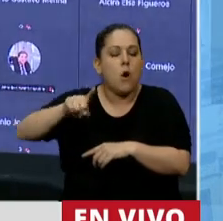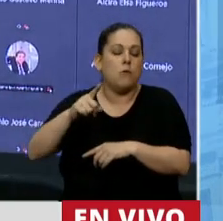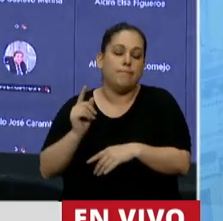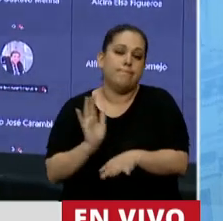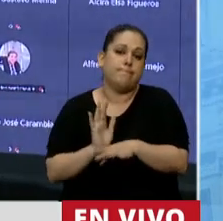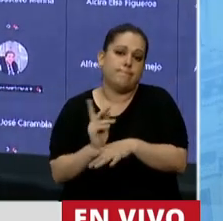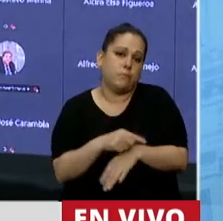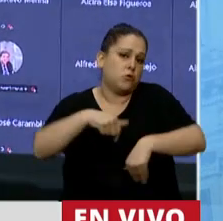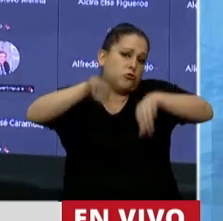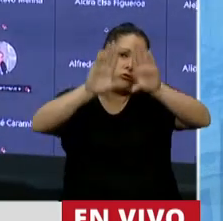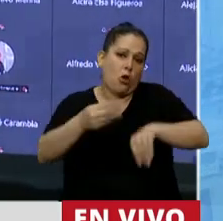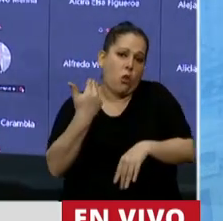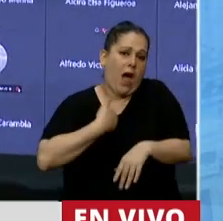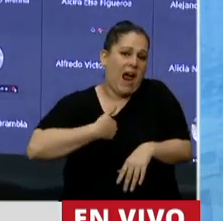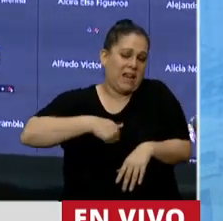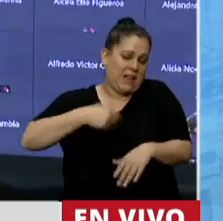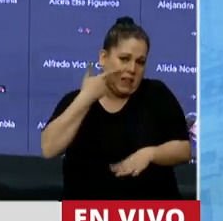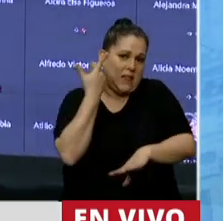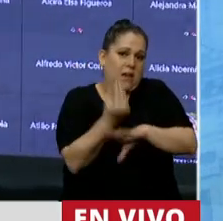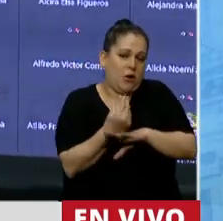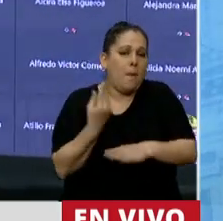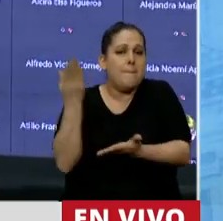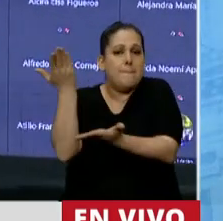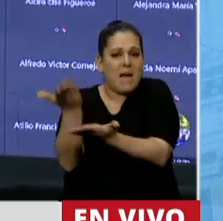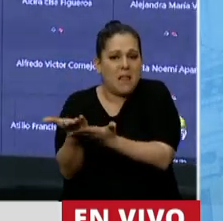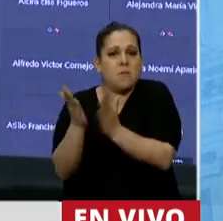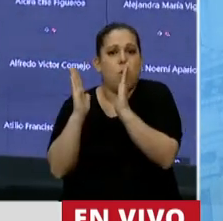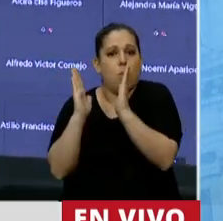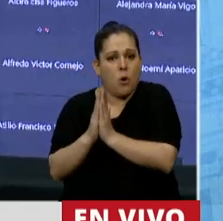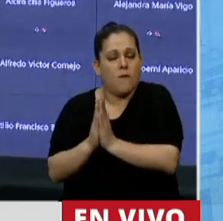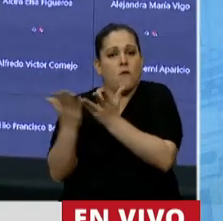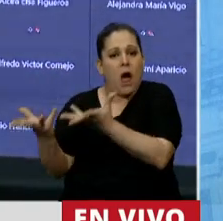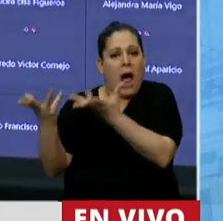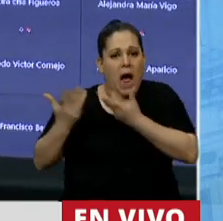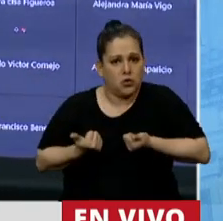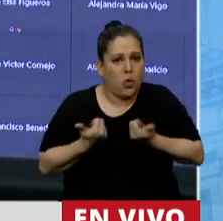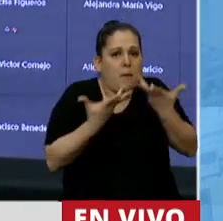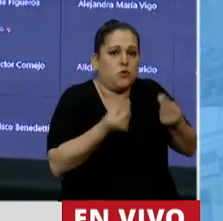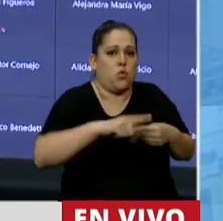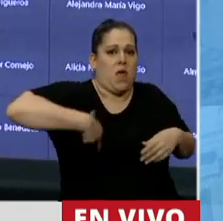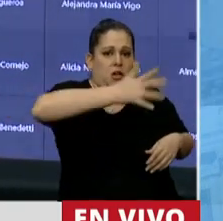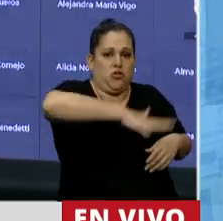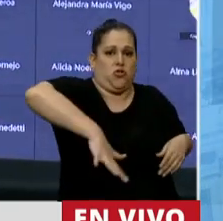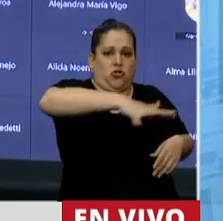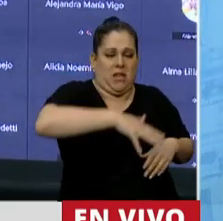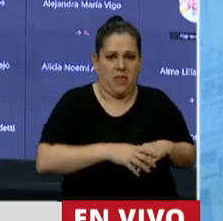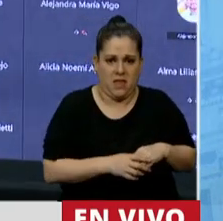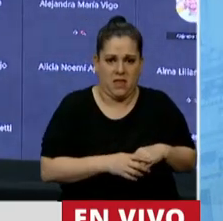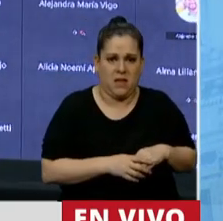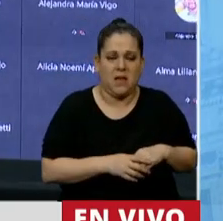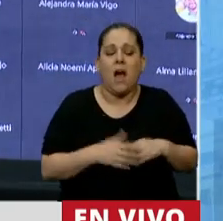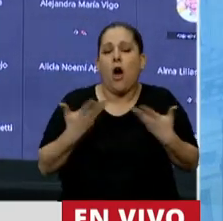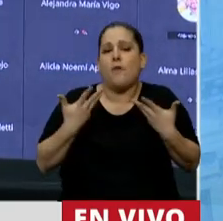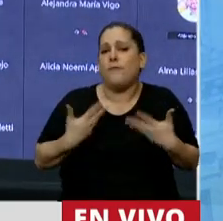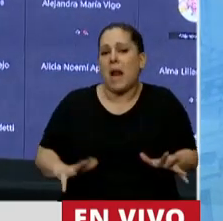argentinas, hoy les pedimos ponerse al frente de la sociedad al lado nuestro, encabezar la entrega generosa